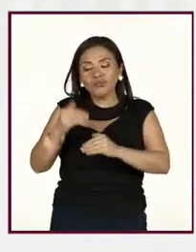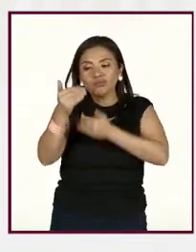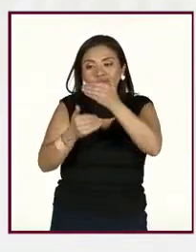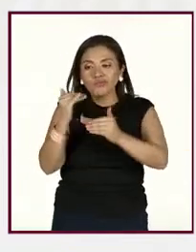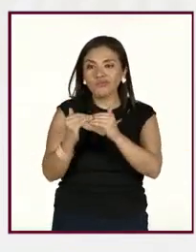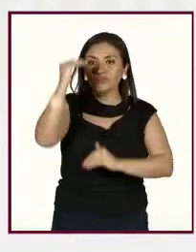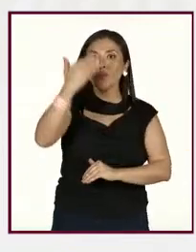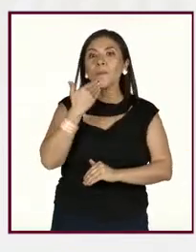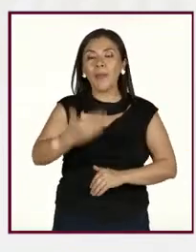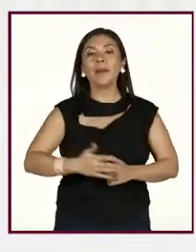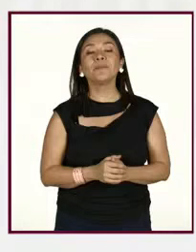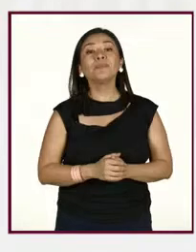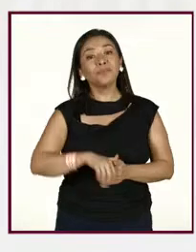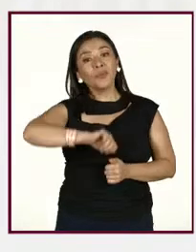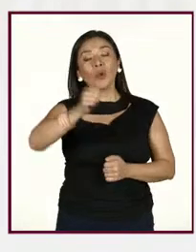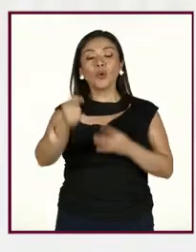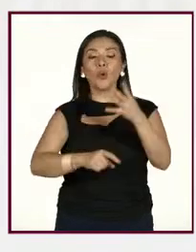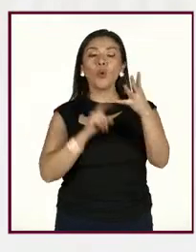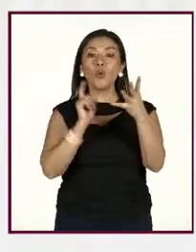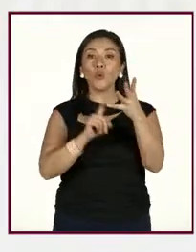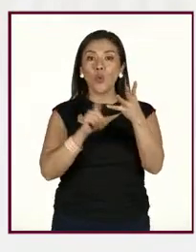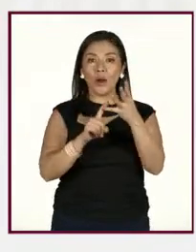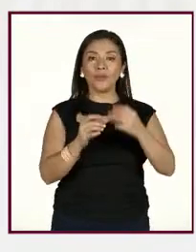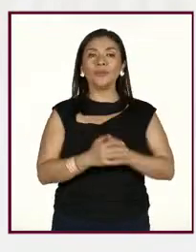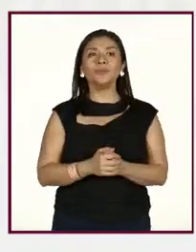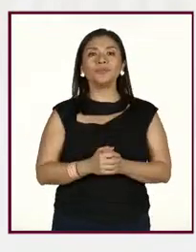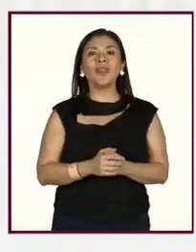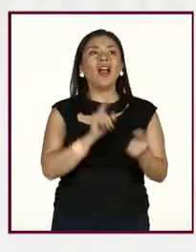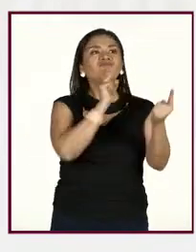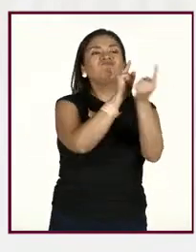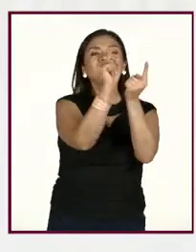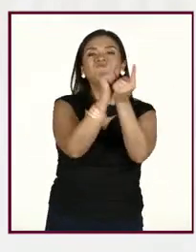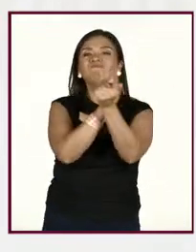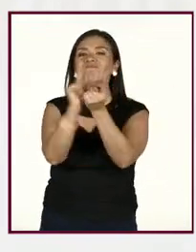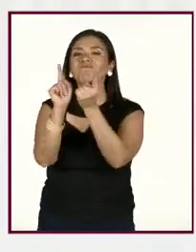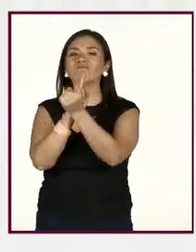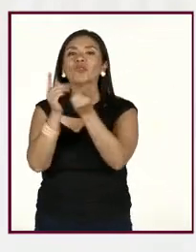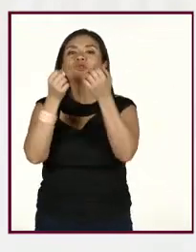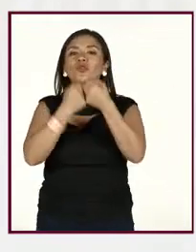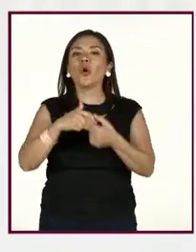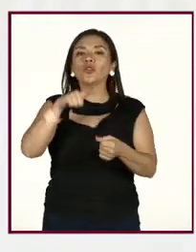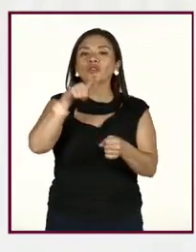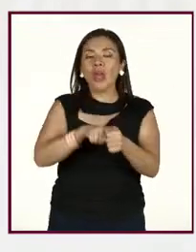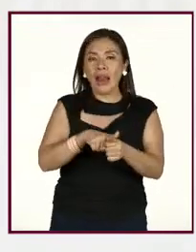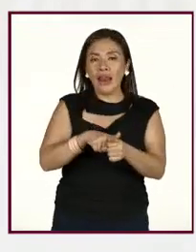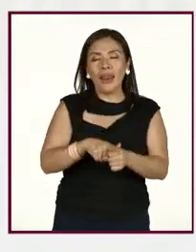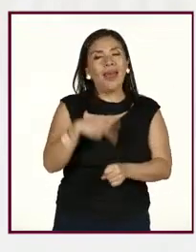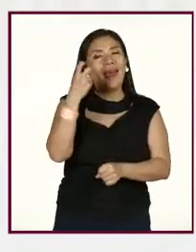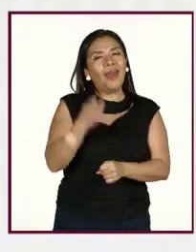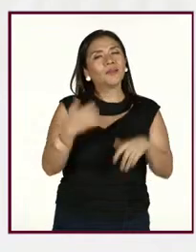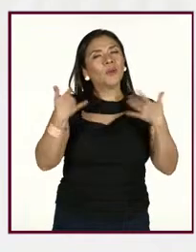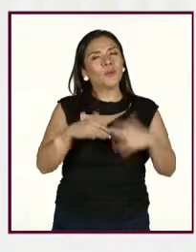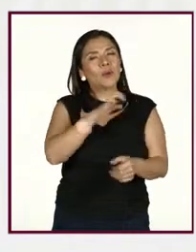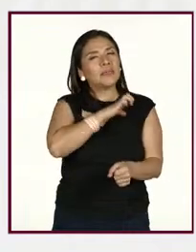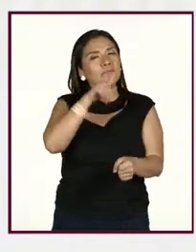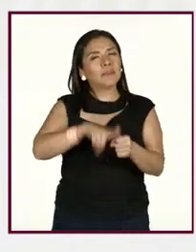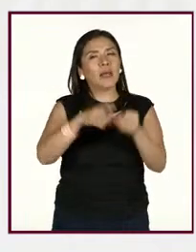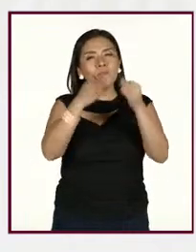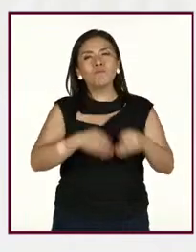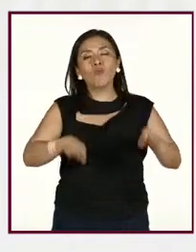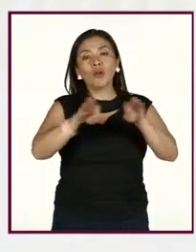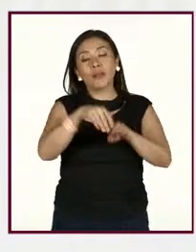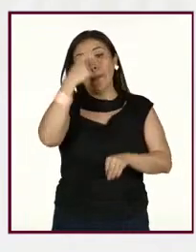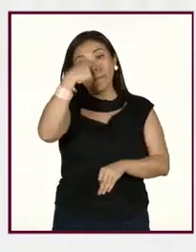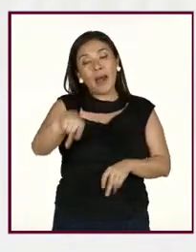El cuarto factor que tenemos son las conexiones sociales. Y estas, pues, son especialmente importantes para las